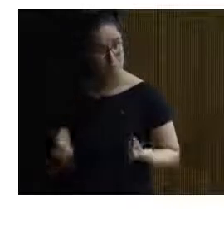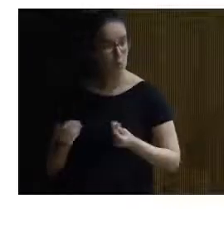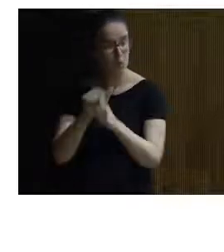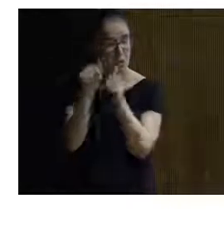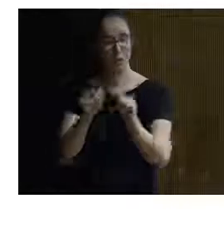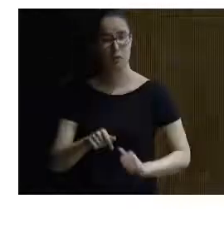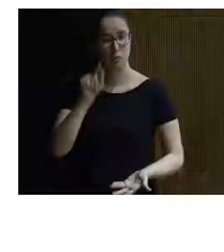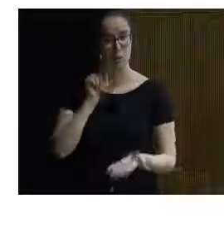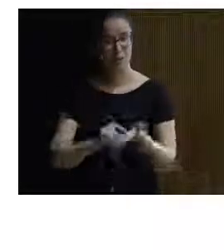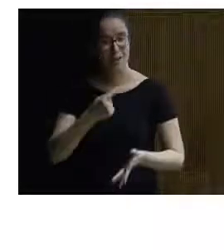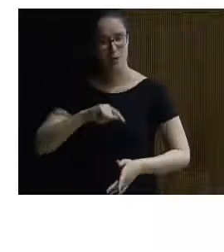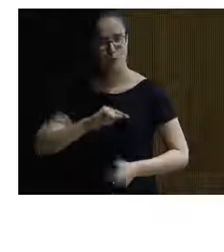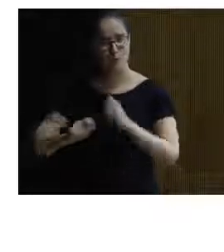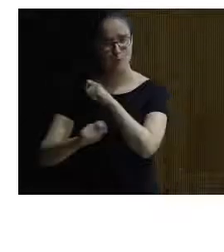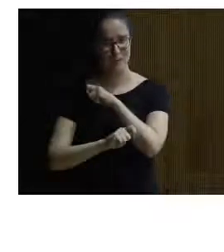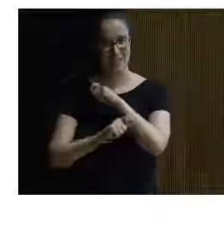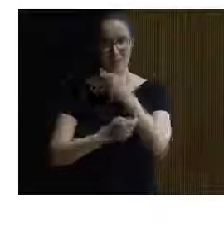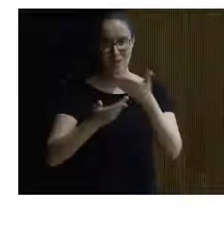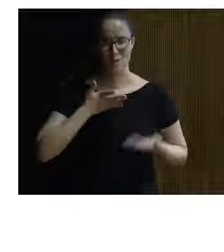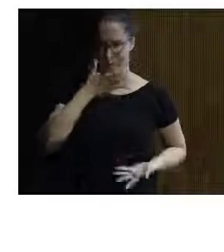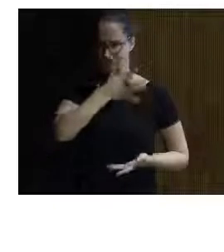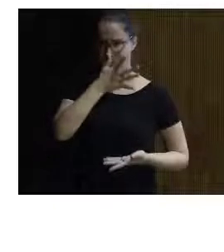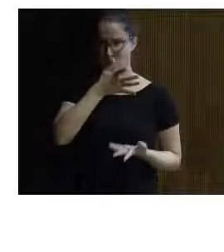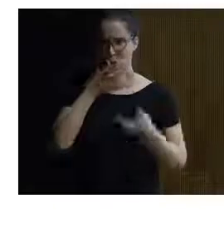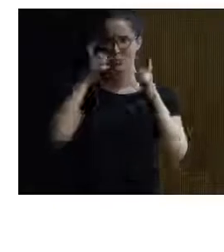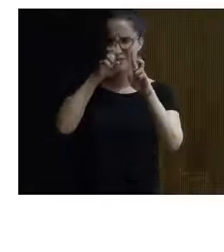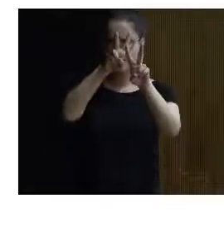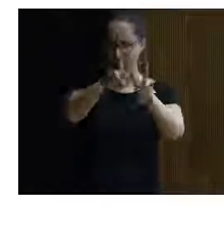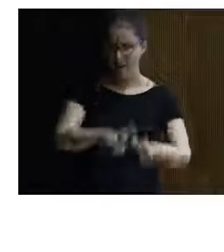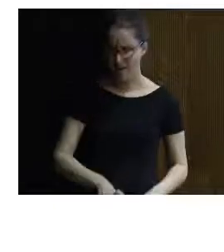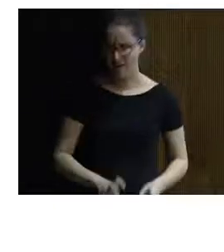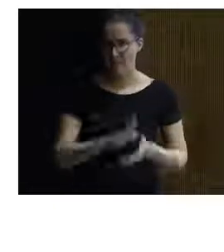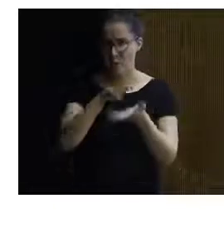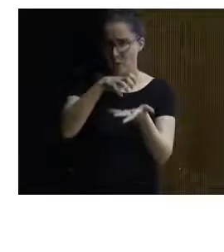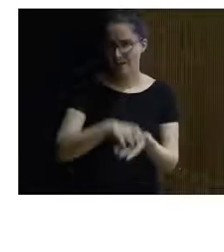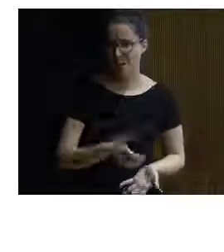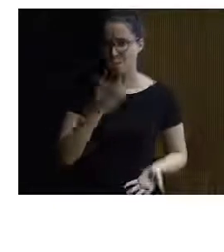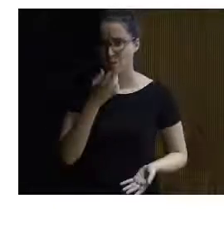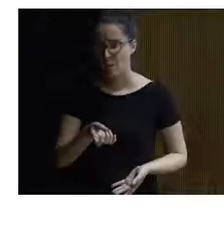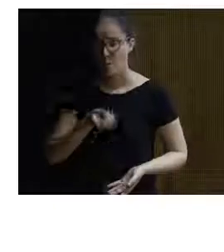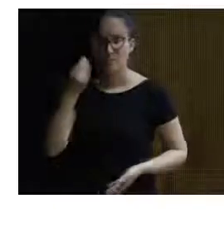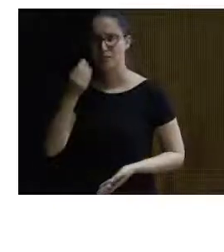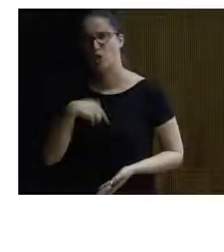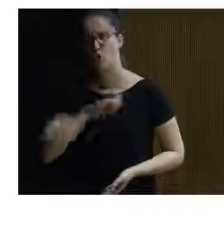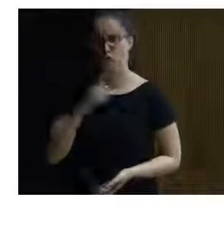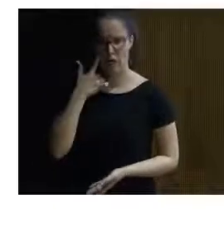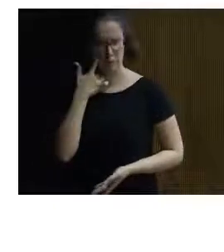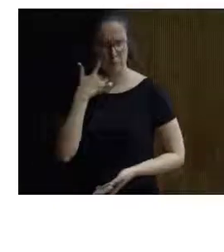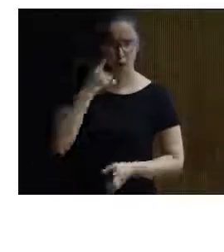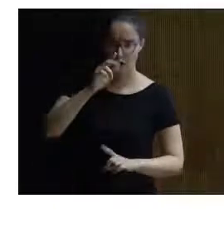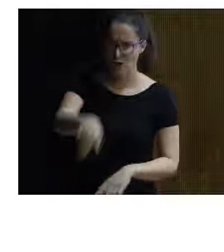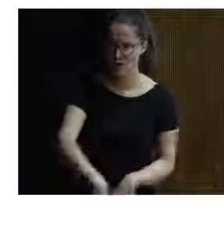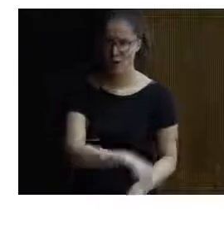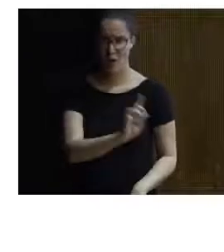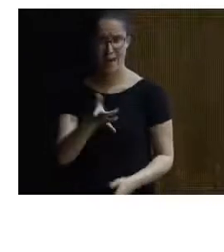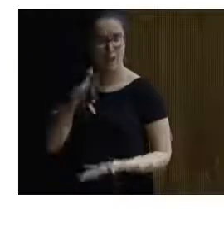rápida y esto nosotros no da muchas pistas porque cuando vas a intentar analizar un establecimiento pues lo que decía antes, al final se piensa que somos inspectores. El